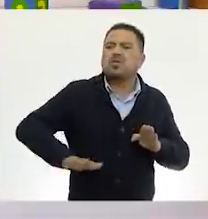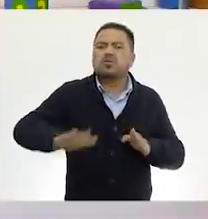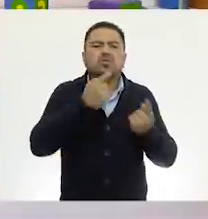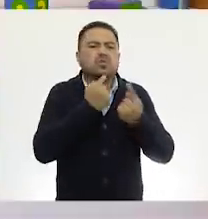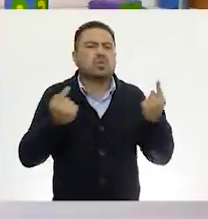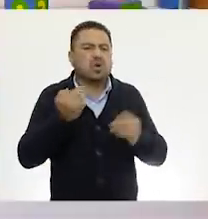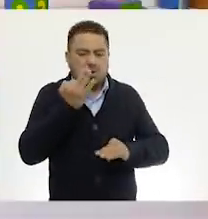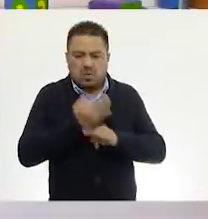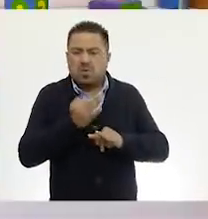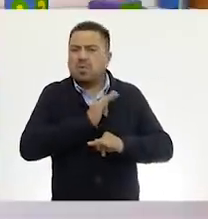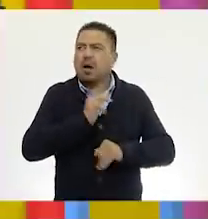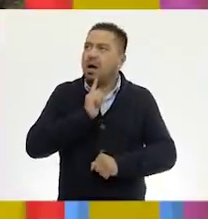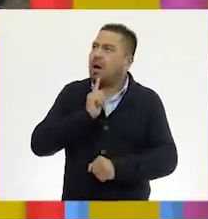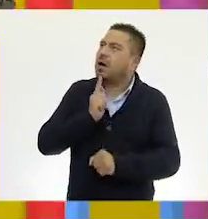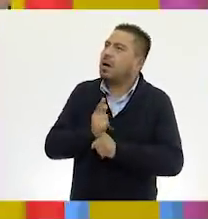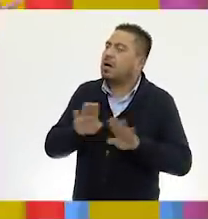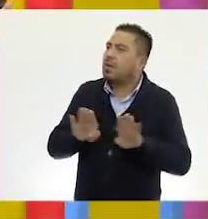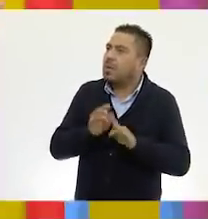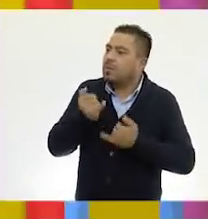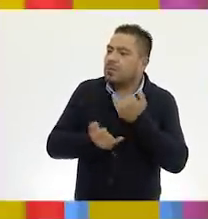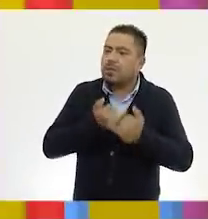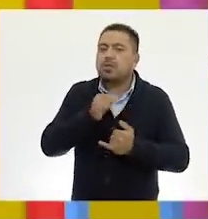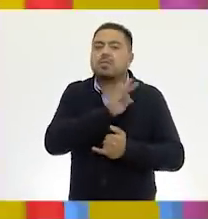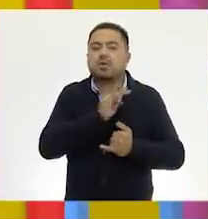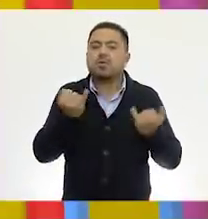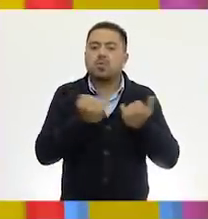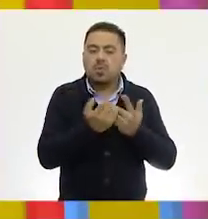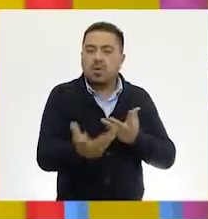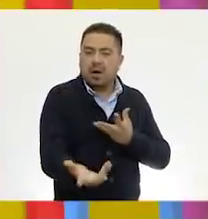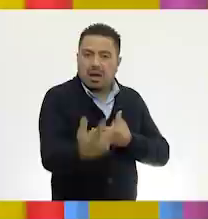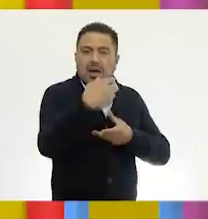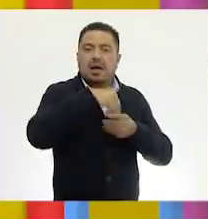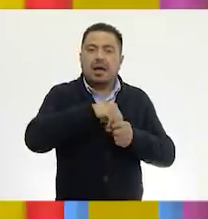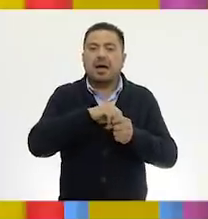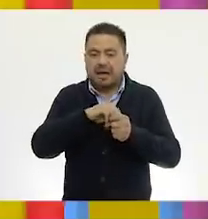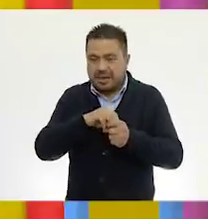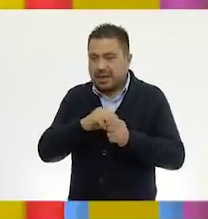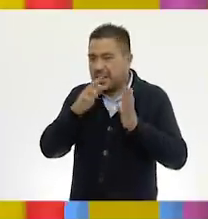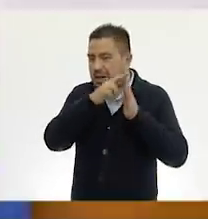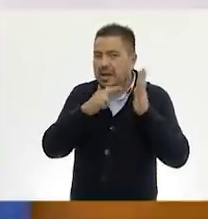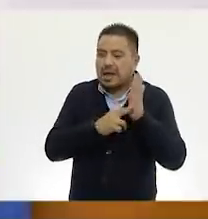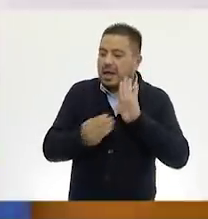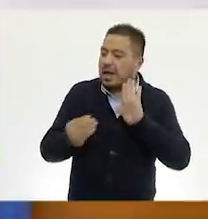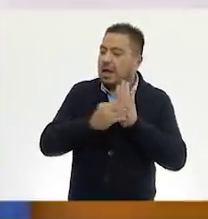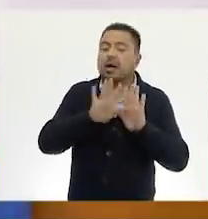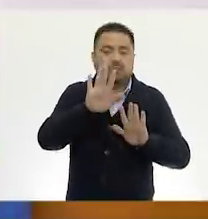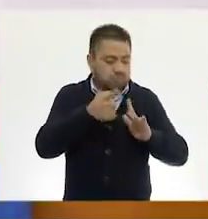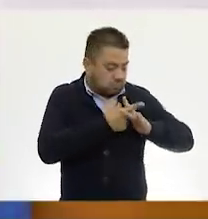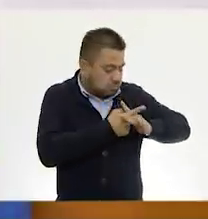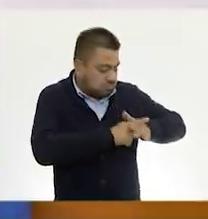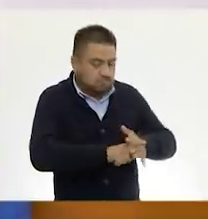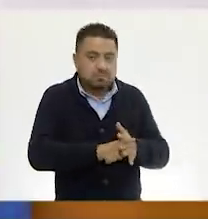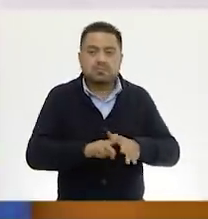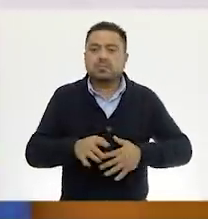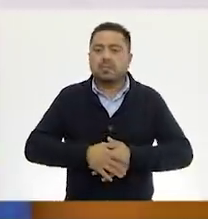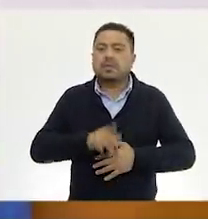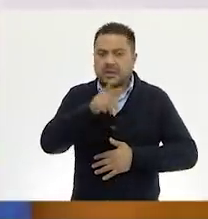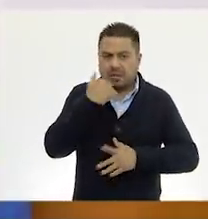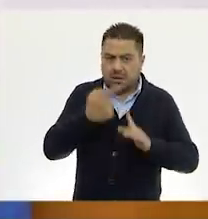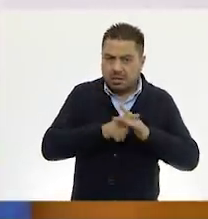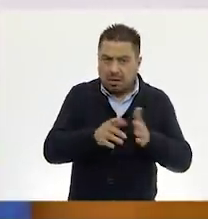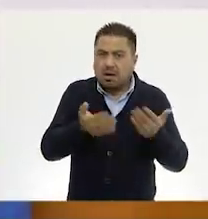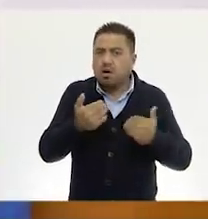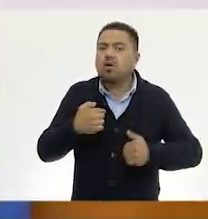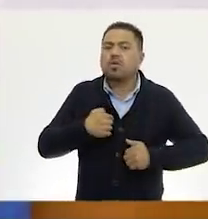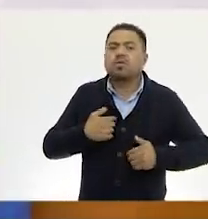niños que están en casa puedan ver cómo jugamos y entonces puedan seguirnos en las reglas. Exacto, ¿qué te parece? Vamos a empezar. ¿Quieres comenzar o